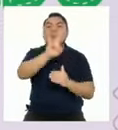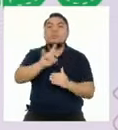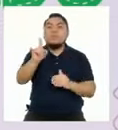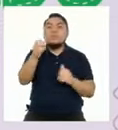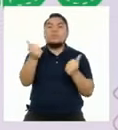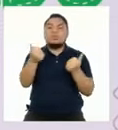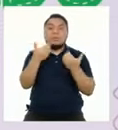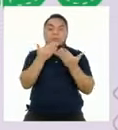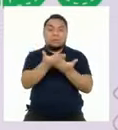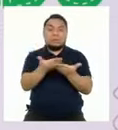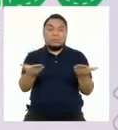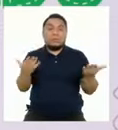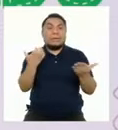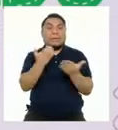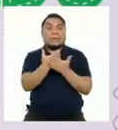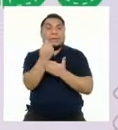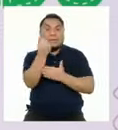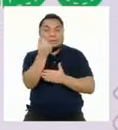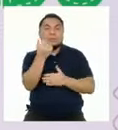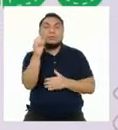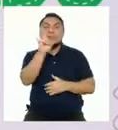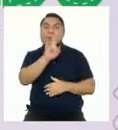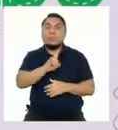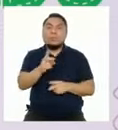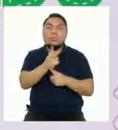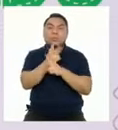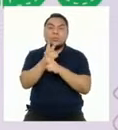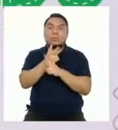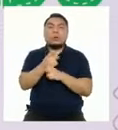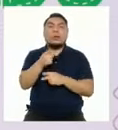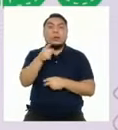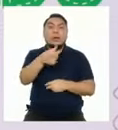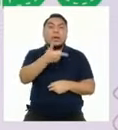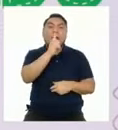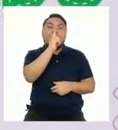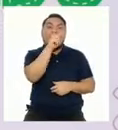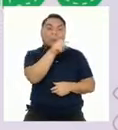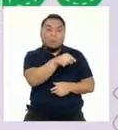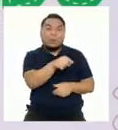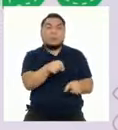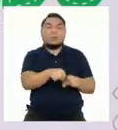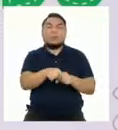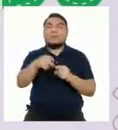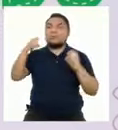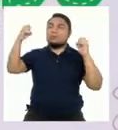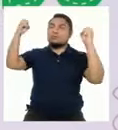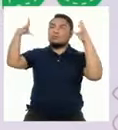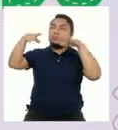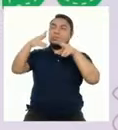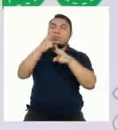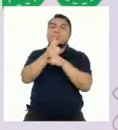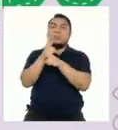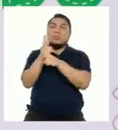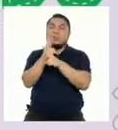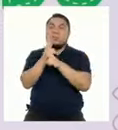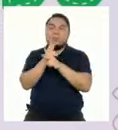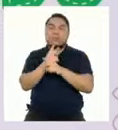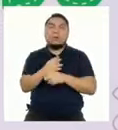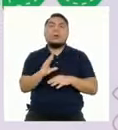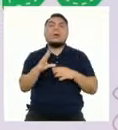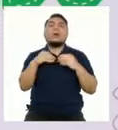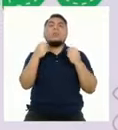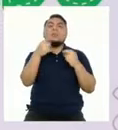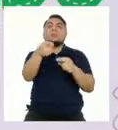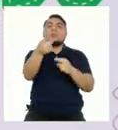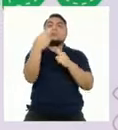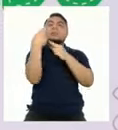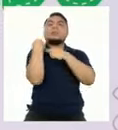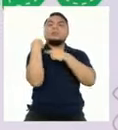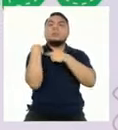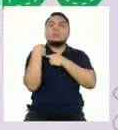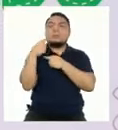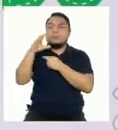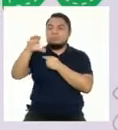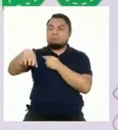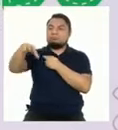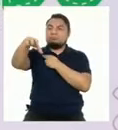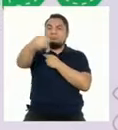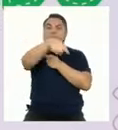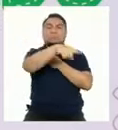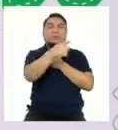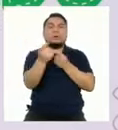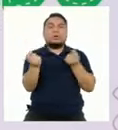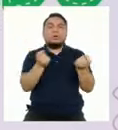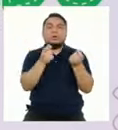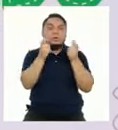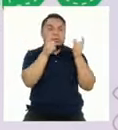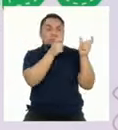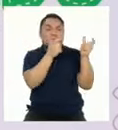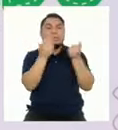el uso de los recursos económicos. Recursos como el agua potable y energía eléctrica. Y cuál es el rol de las instituciones que